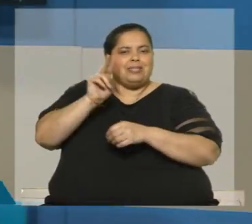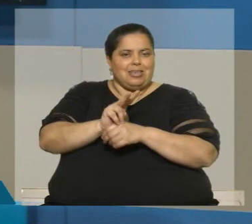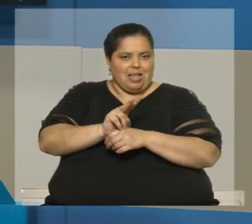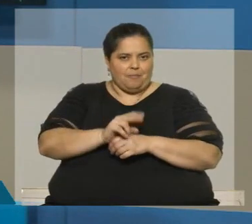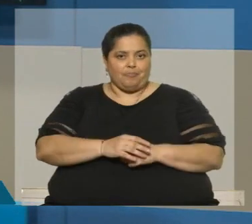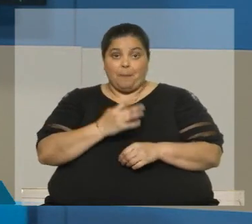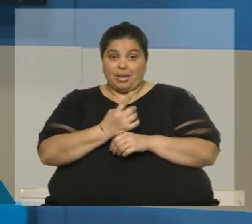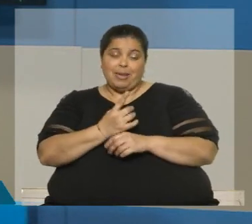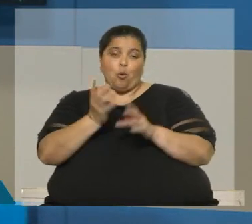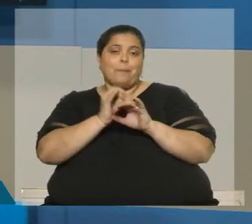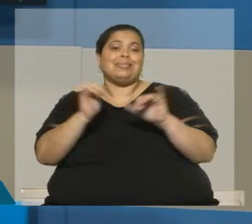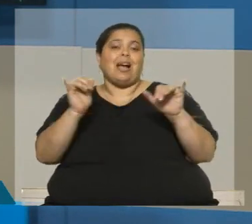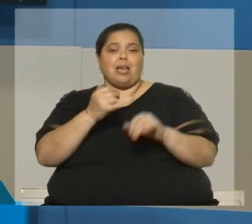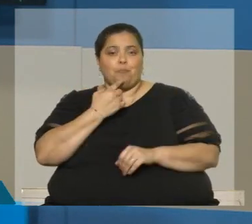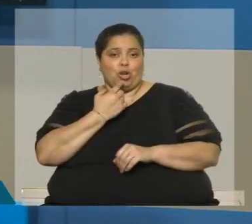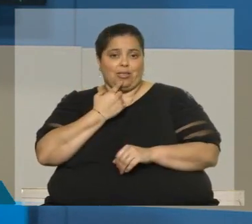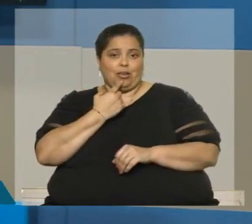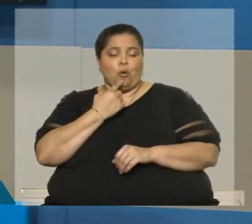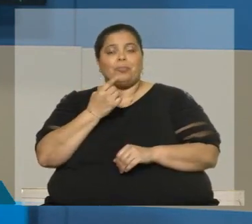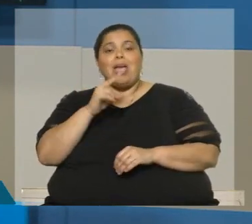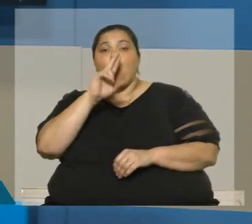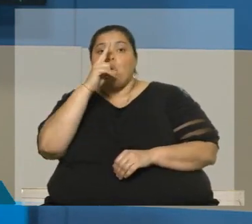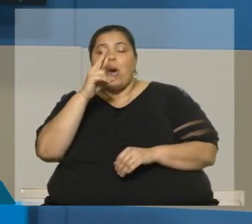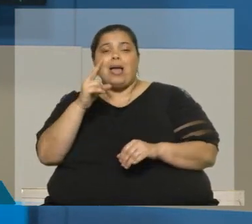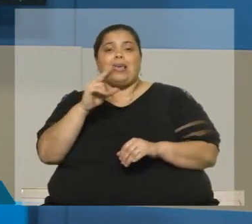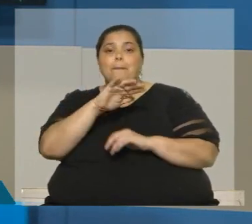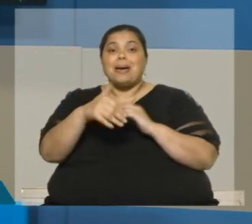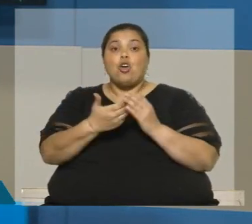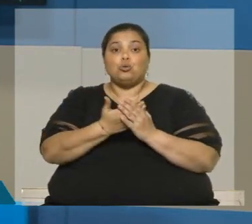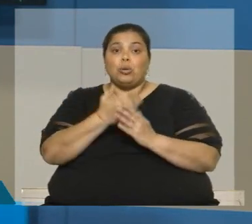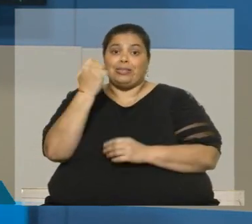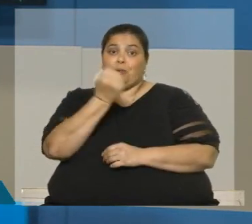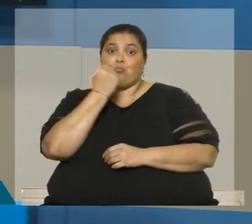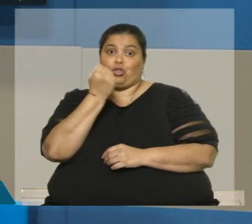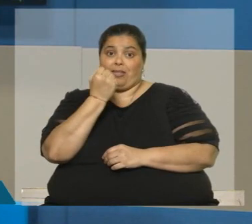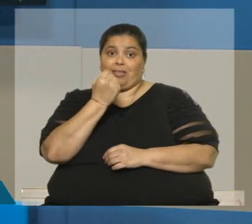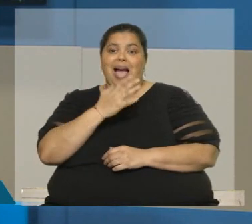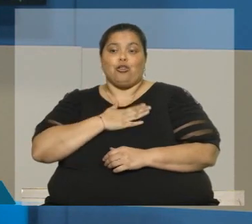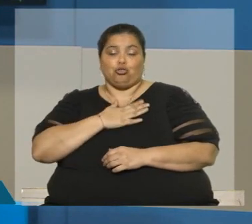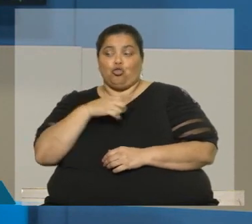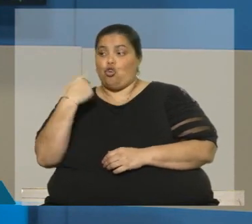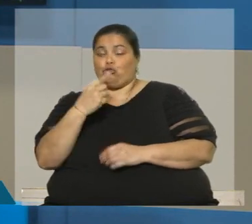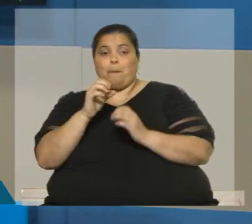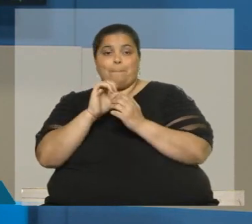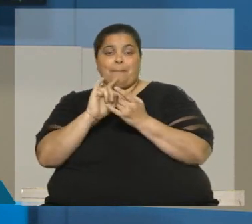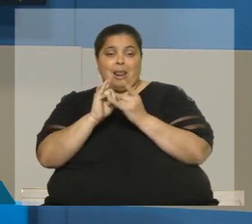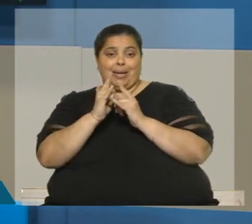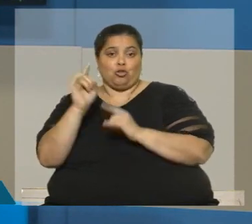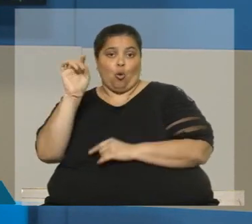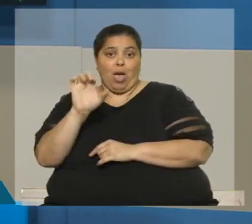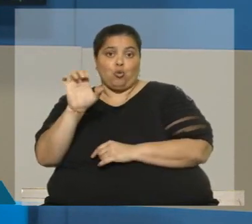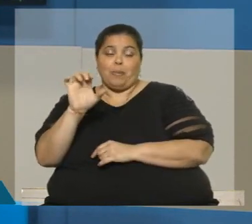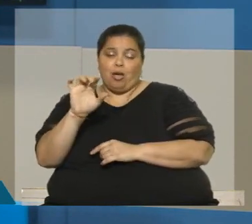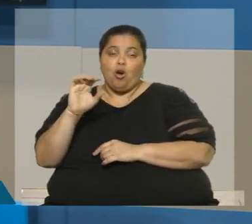lanzar un mensaje político de que Uruguay y el Mercosur importan a las instituciones europeas e importan a este parlamento. Desde el año 2018 no había habido una